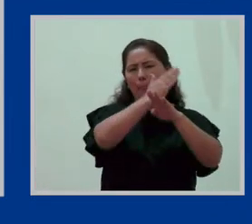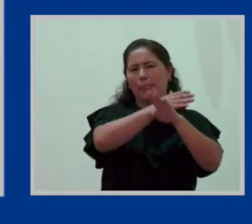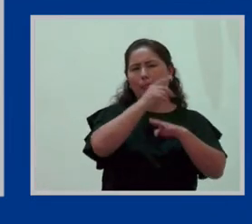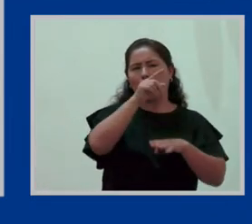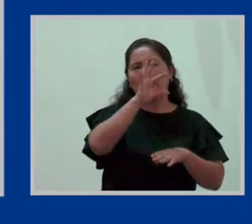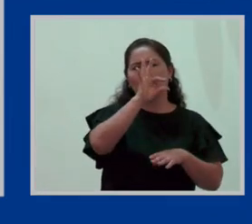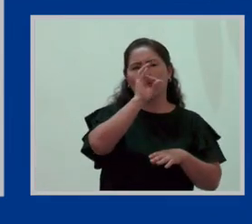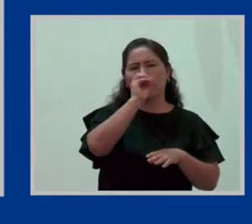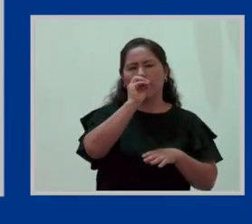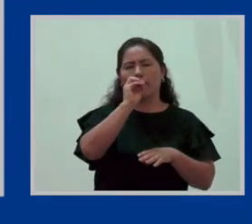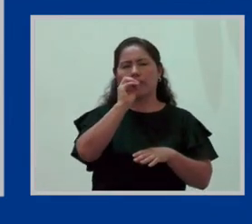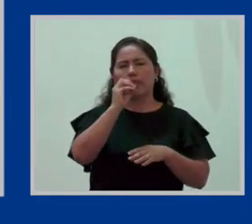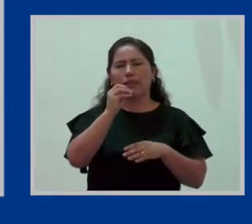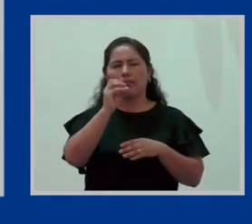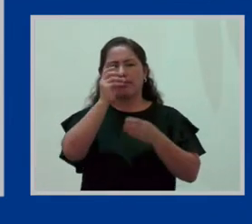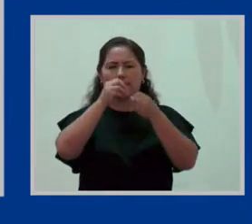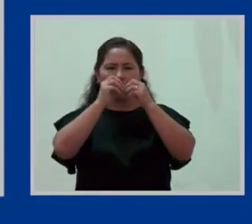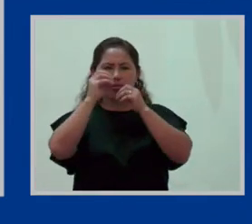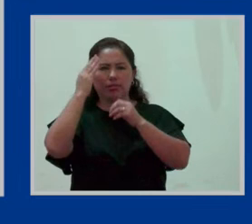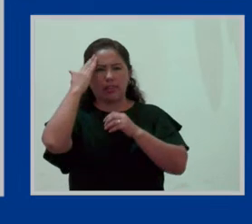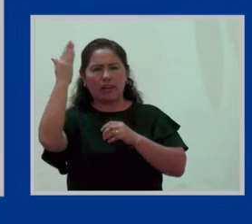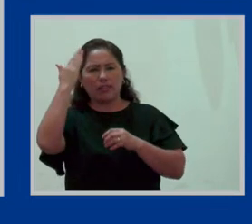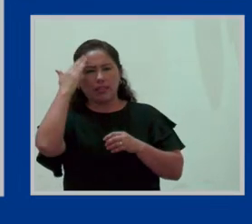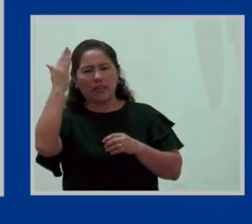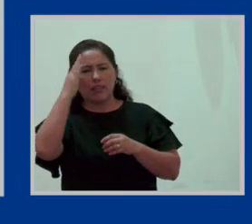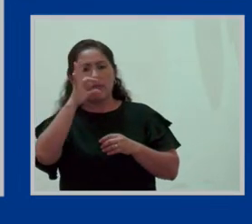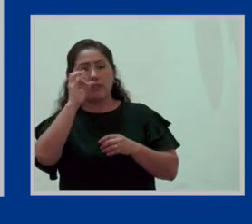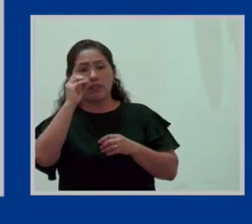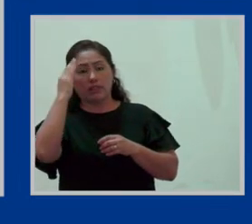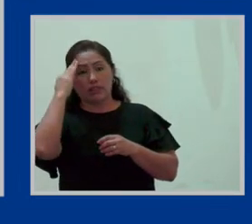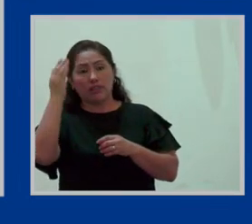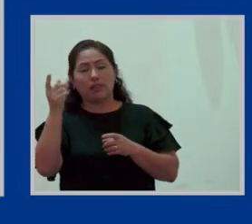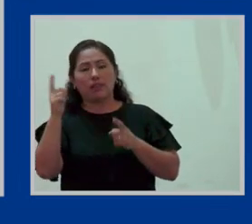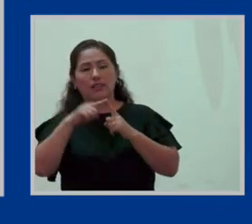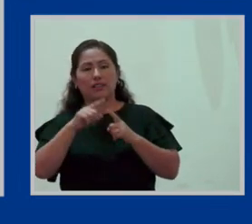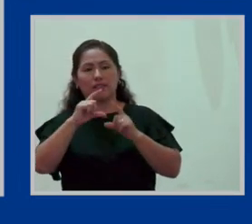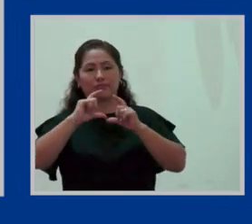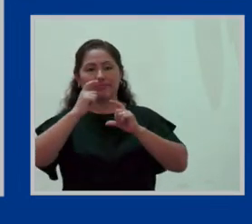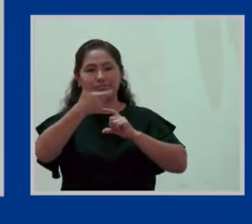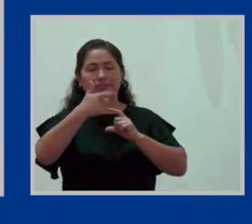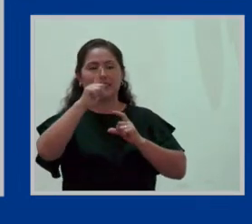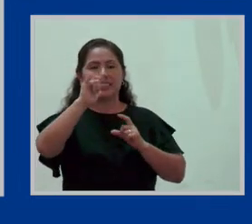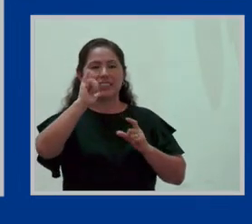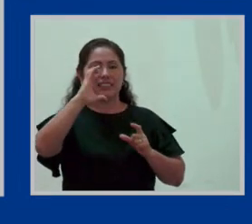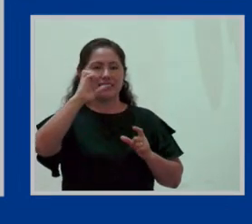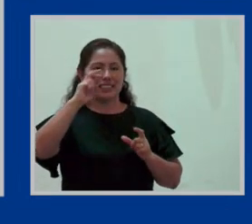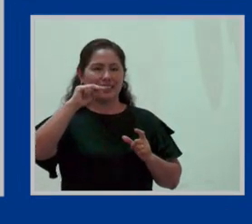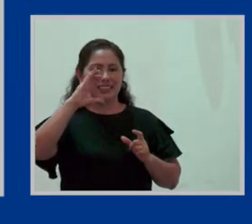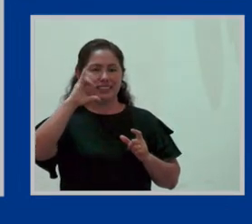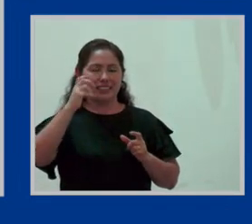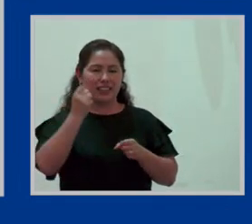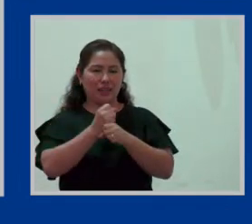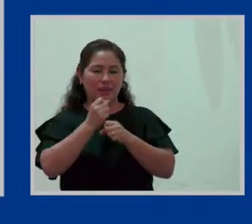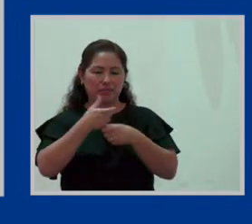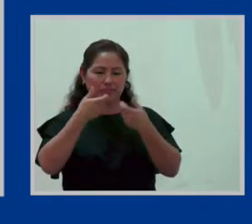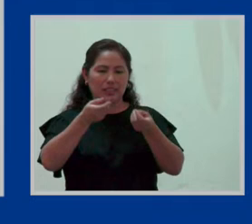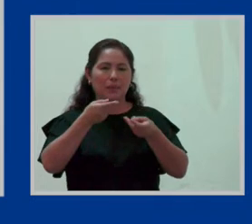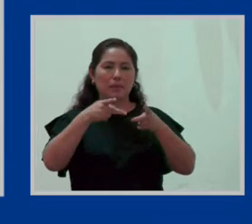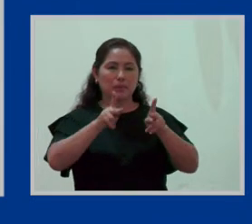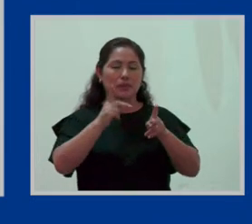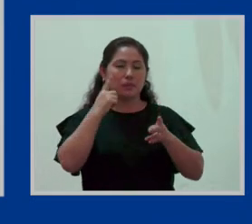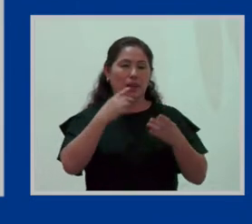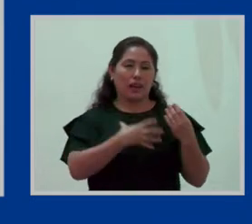90 días de licencia al día de hoy que tenemos 98. Este cambio se dio producto de la